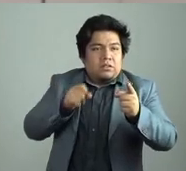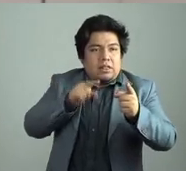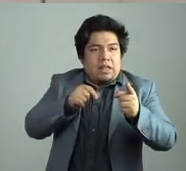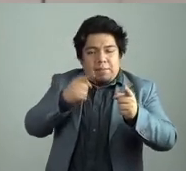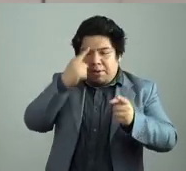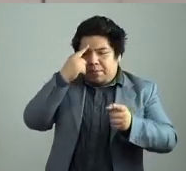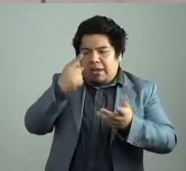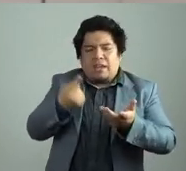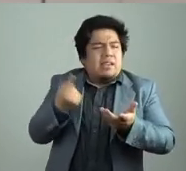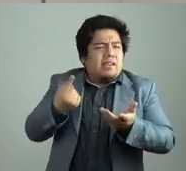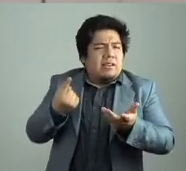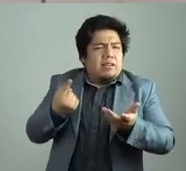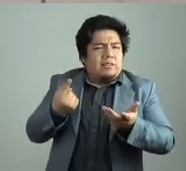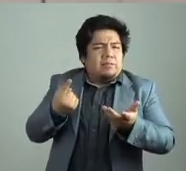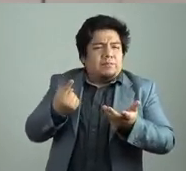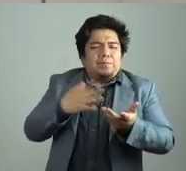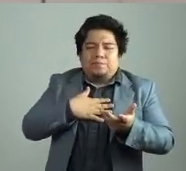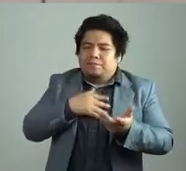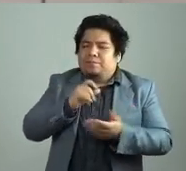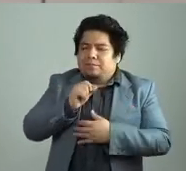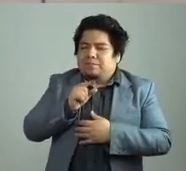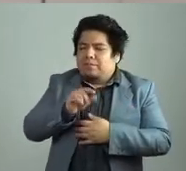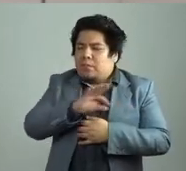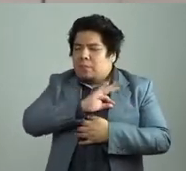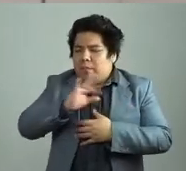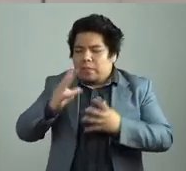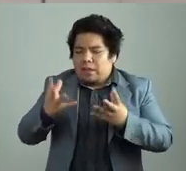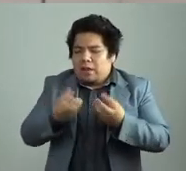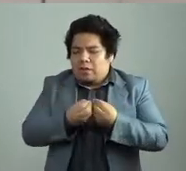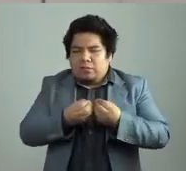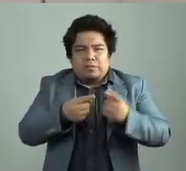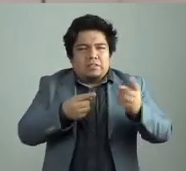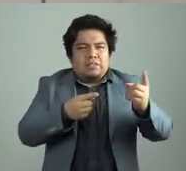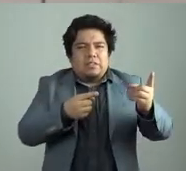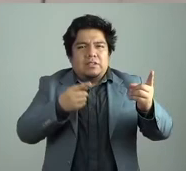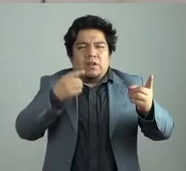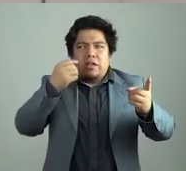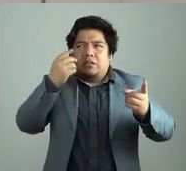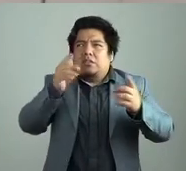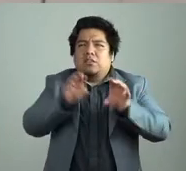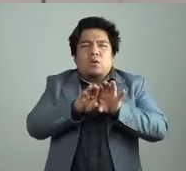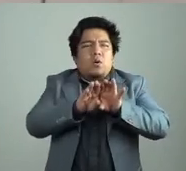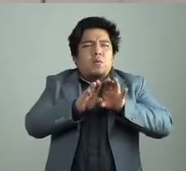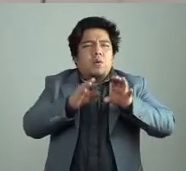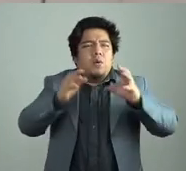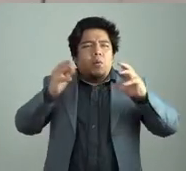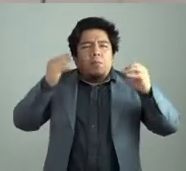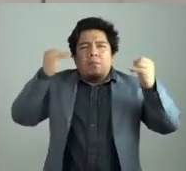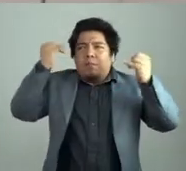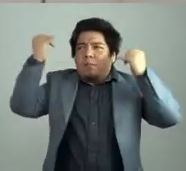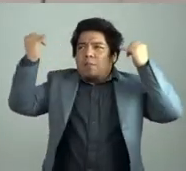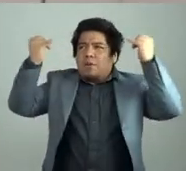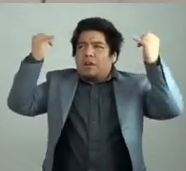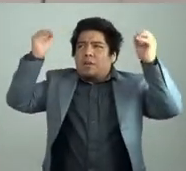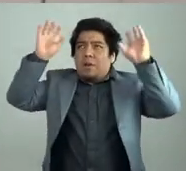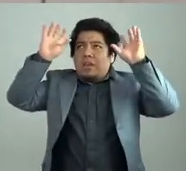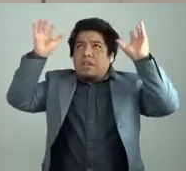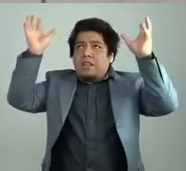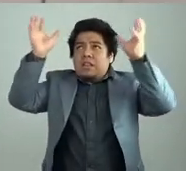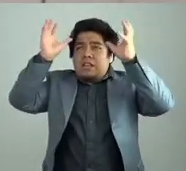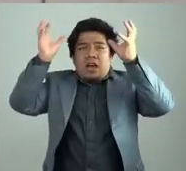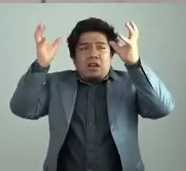obviamente, para poder captar cuál es ese famoso imaginario colectivo, pues, que en una ciudad como